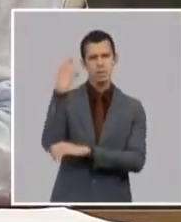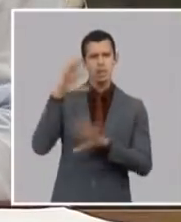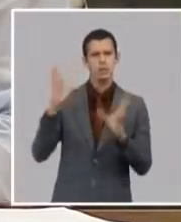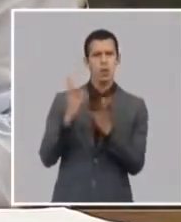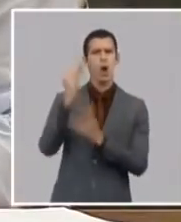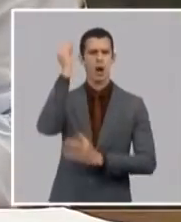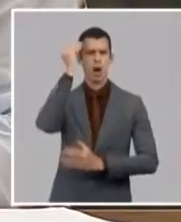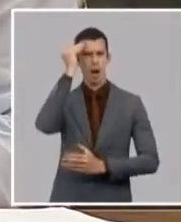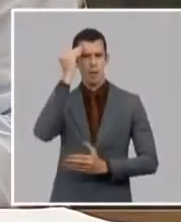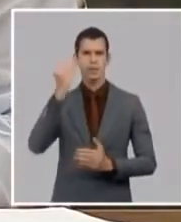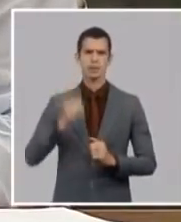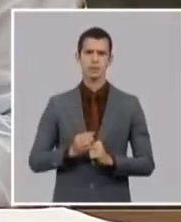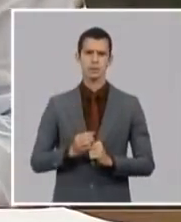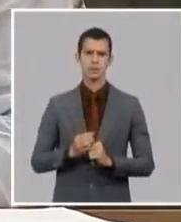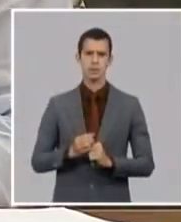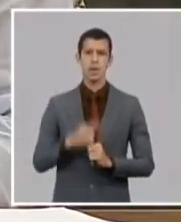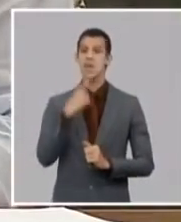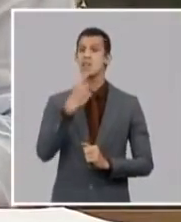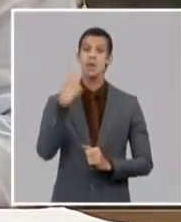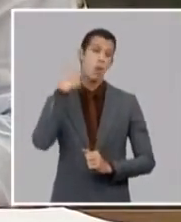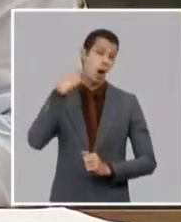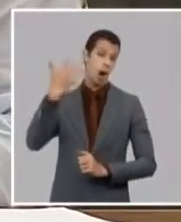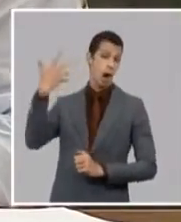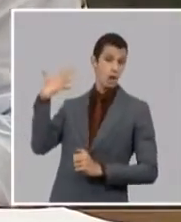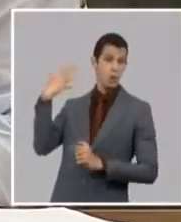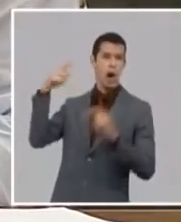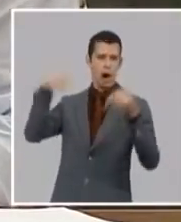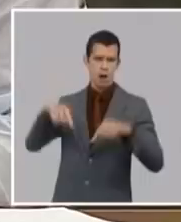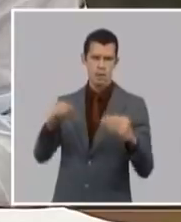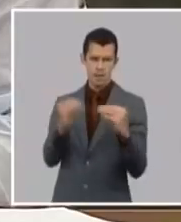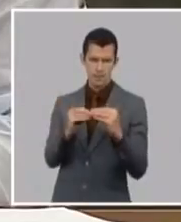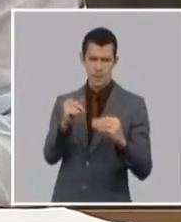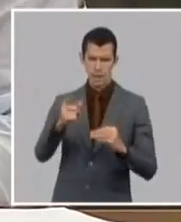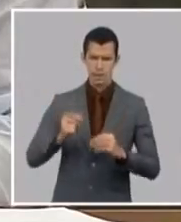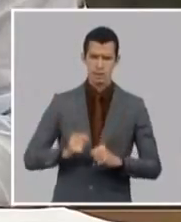alimentando esas convicciones estamos llamando a la paz al entendimiento